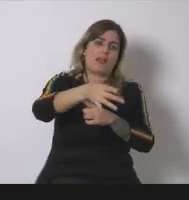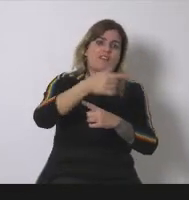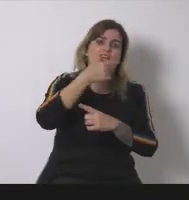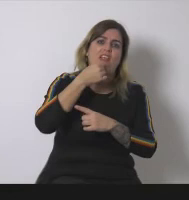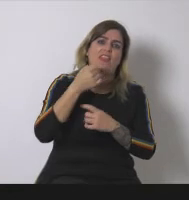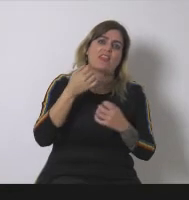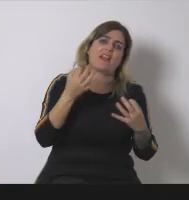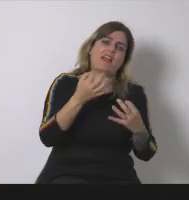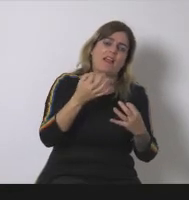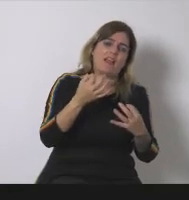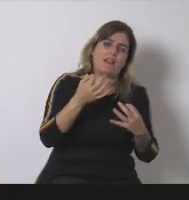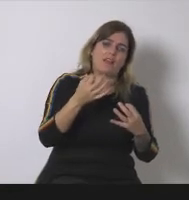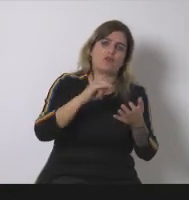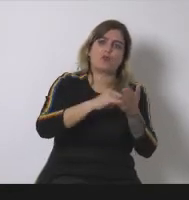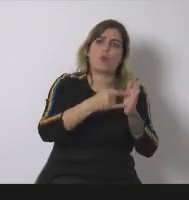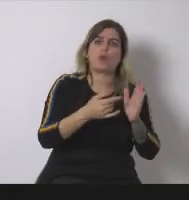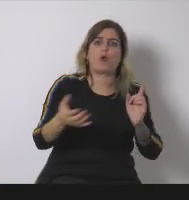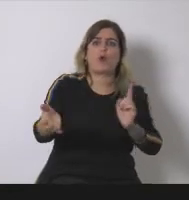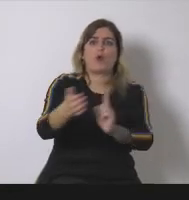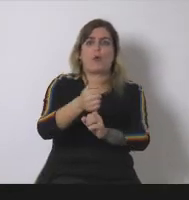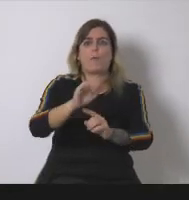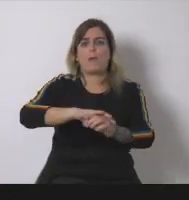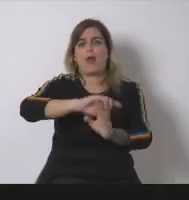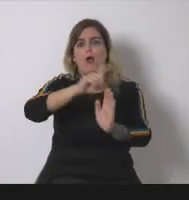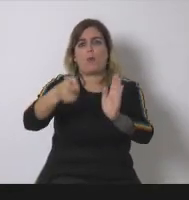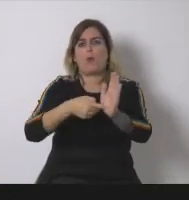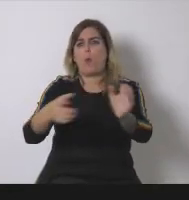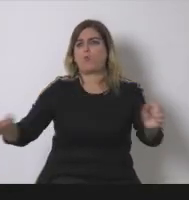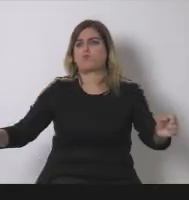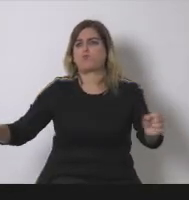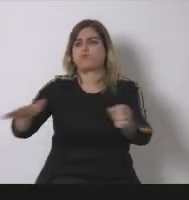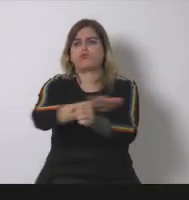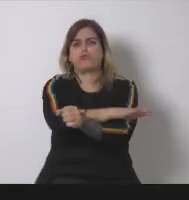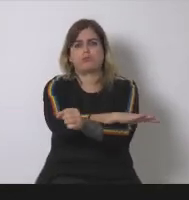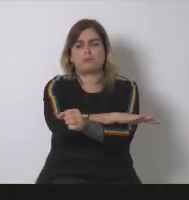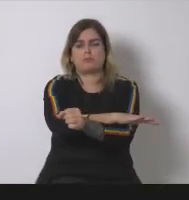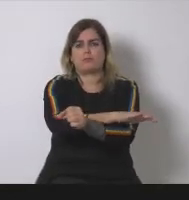tensiones del modelo productivo en el que vivimos